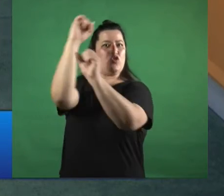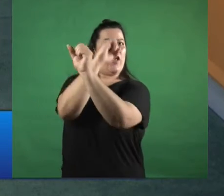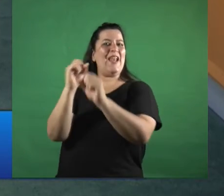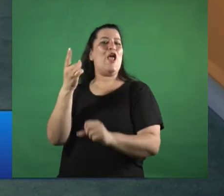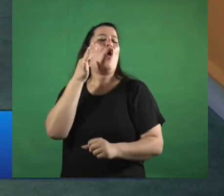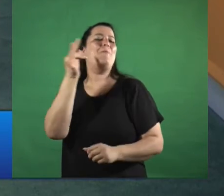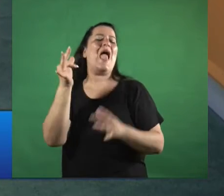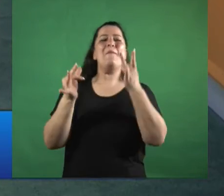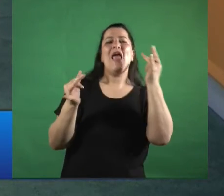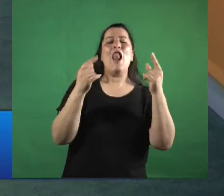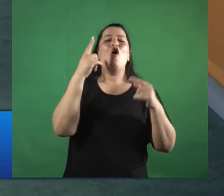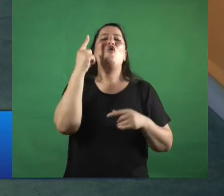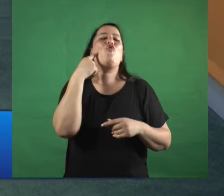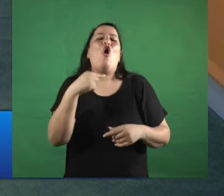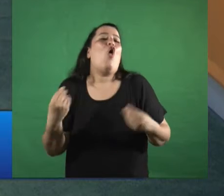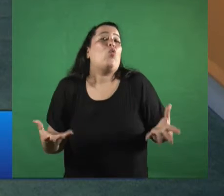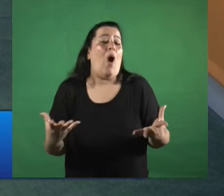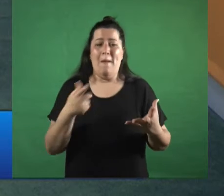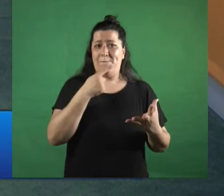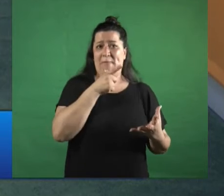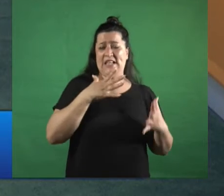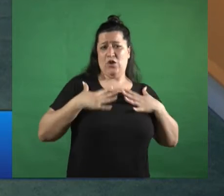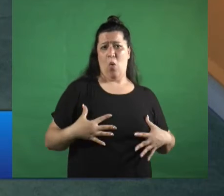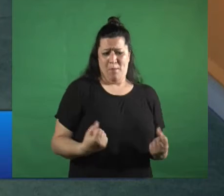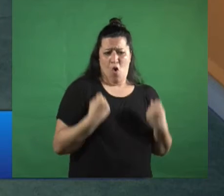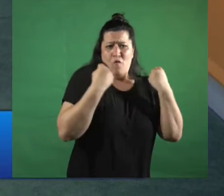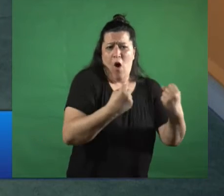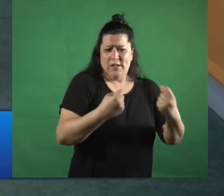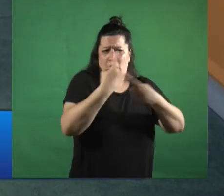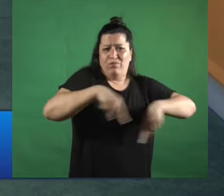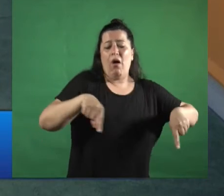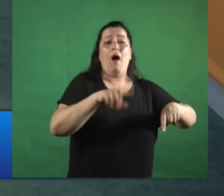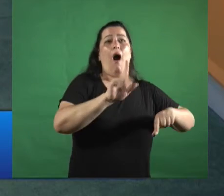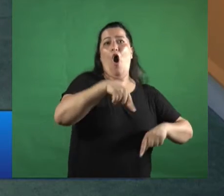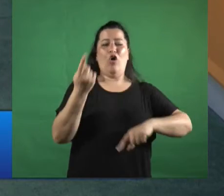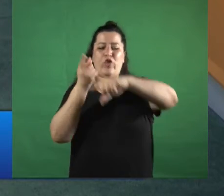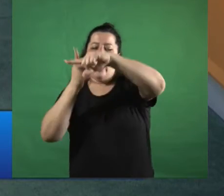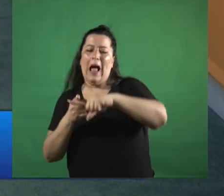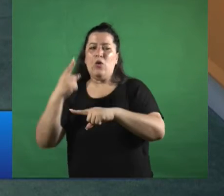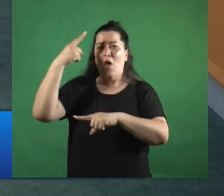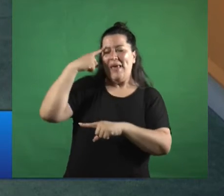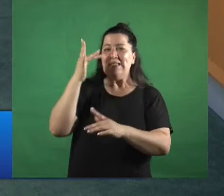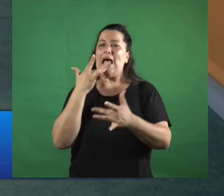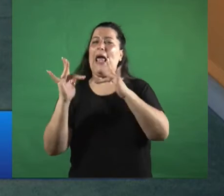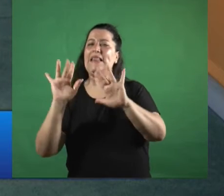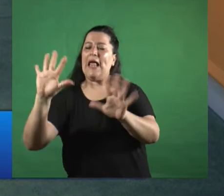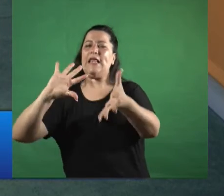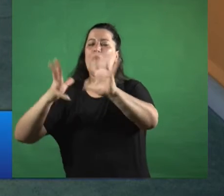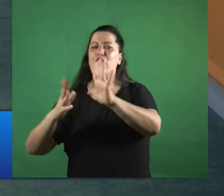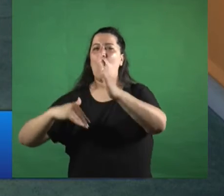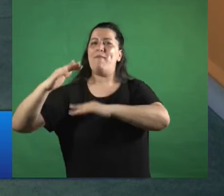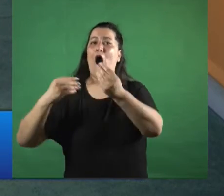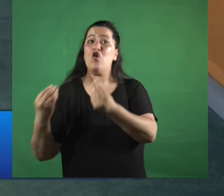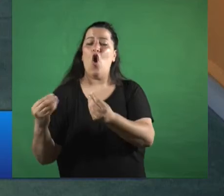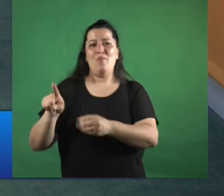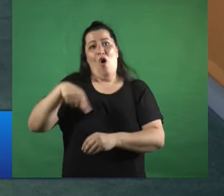sensación que el que pone el cuerpo y la fuerza es uno y el que hace el cálculo y piensa la estética de eso donde se va a vivir es otro ¿no? bueno igual eso